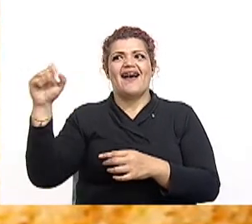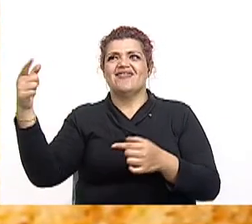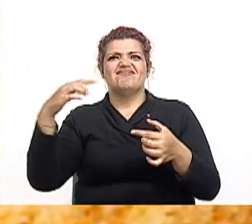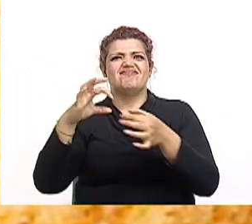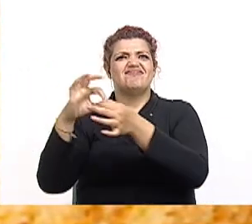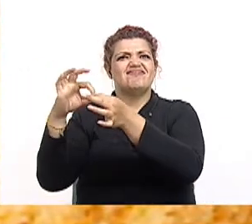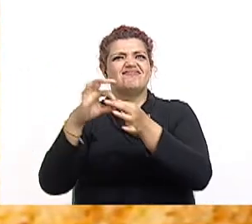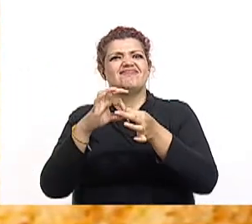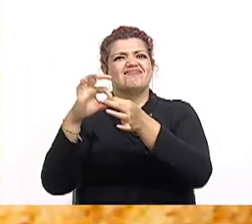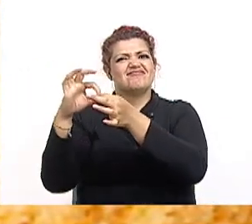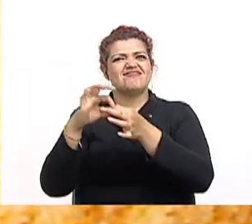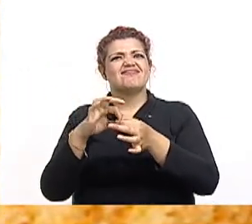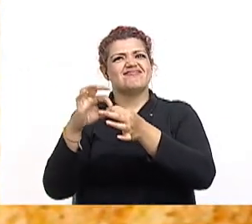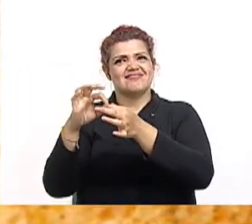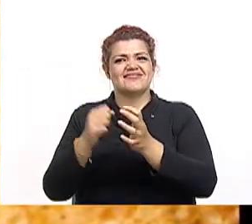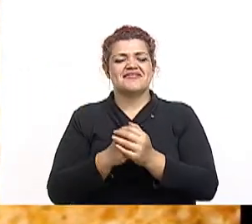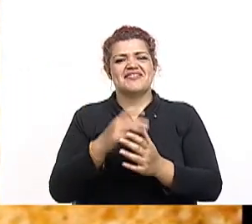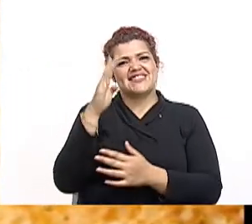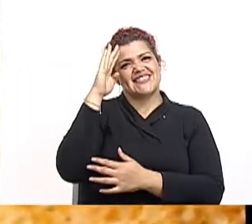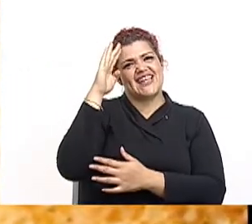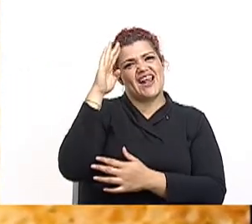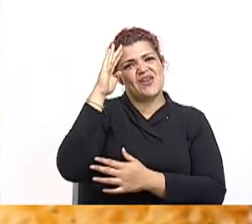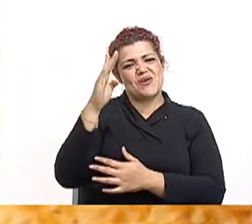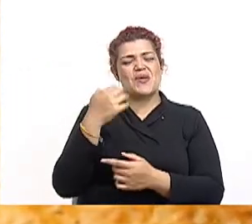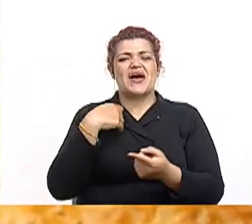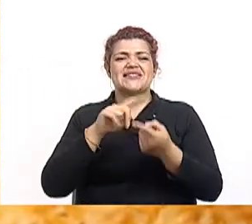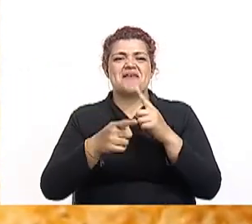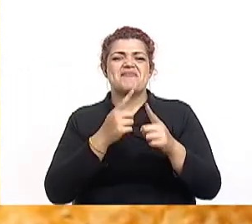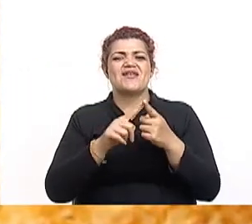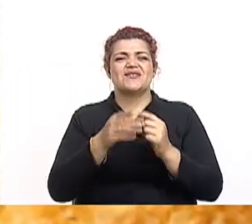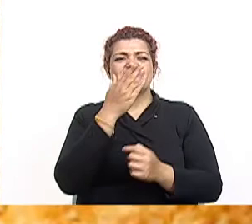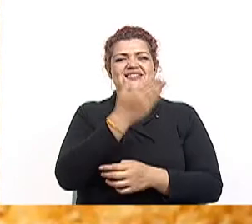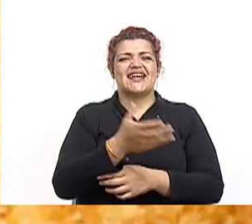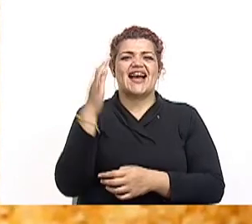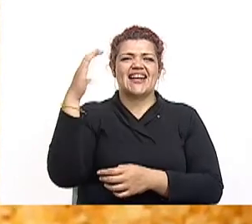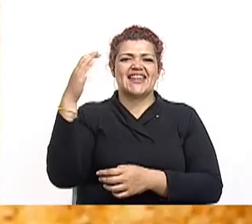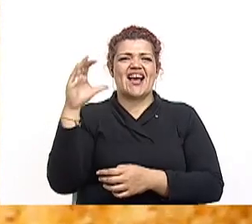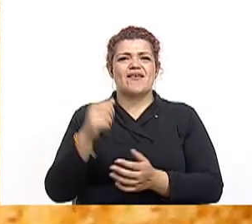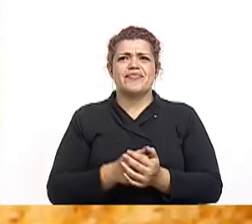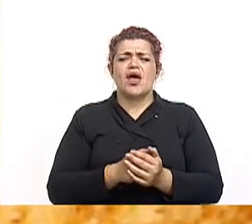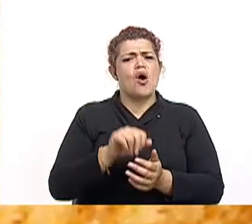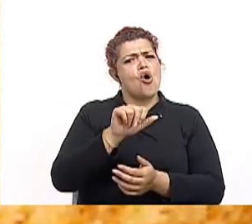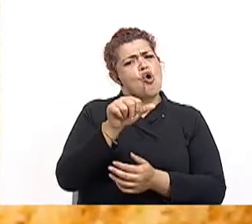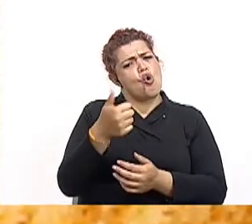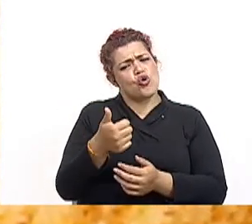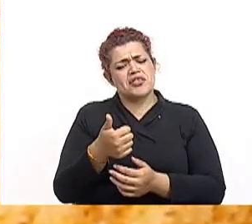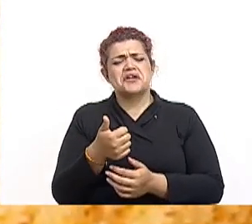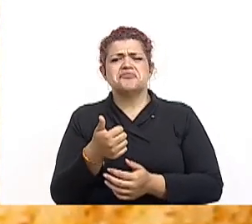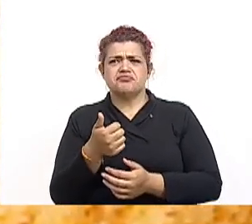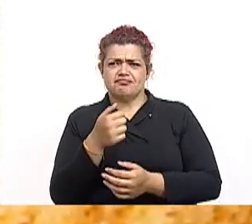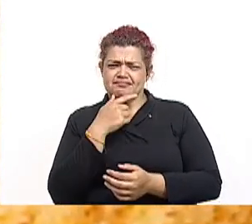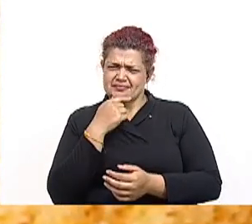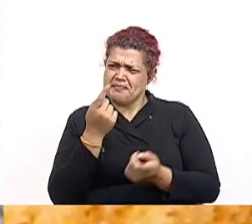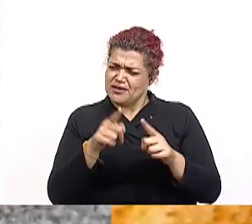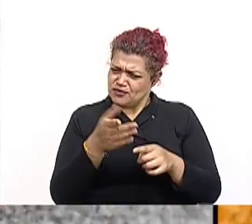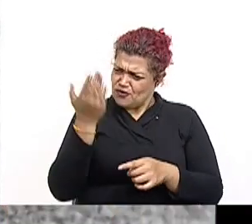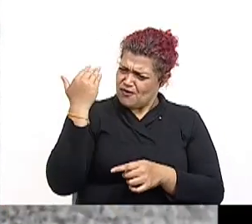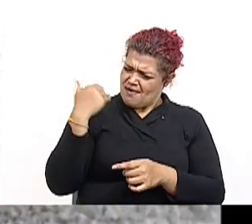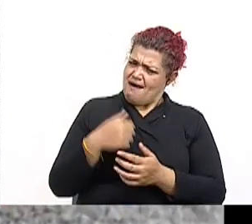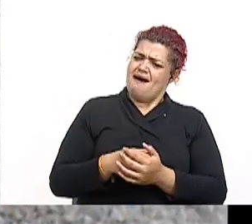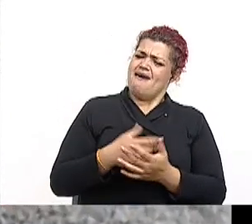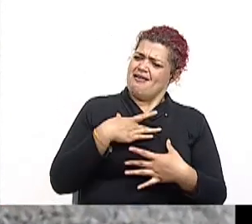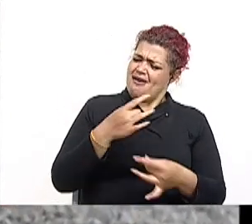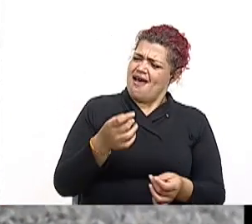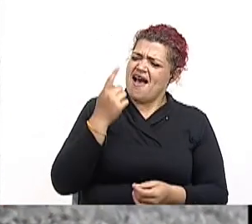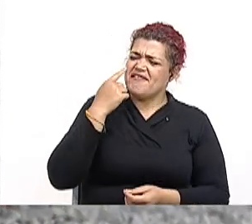cierto, enviamos un saludo muy especial a los amigos cartagineses. Otra curiosidad histórica. Vamos entonces, miren